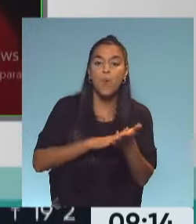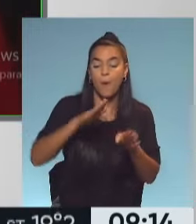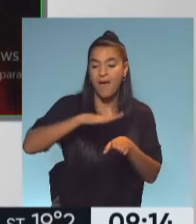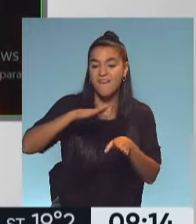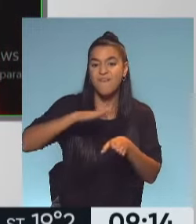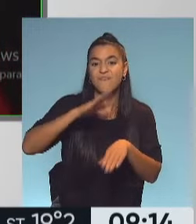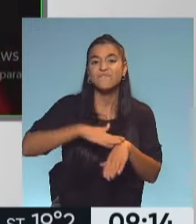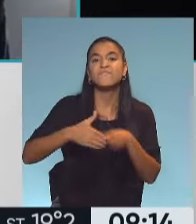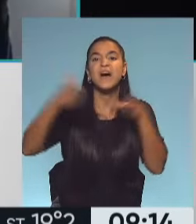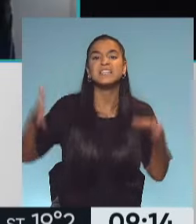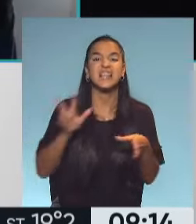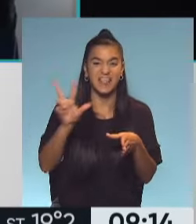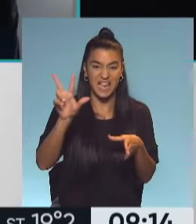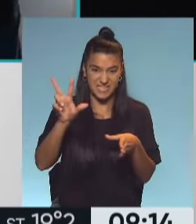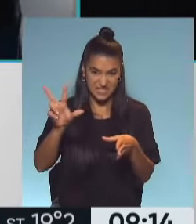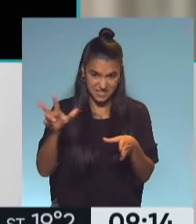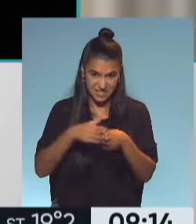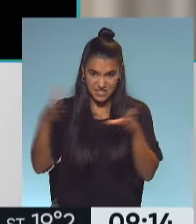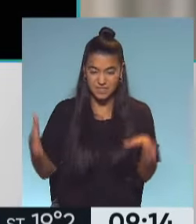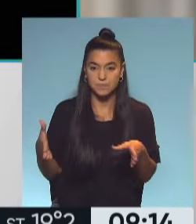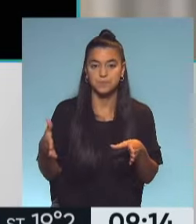aprendido todos en estos días,